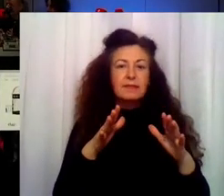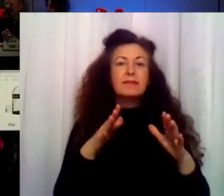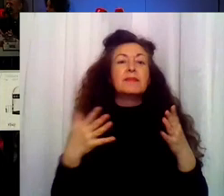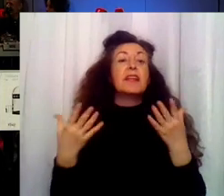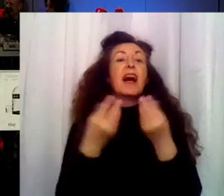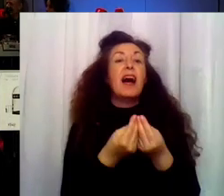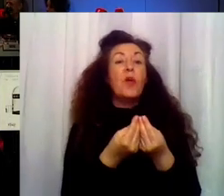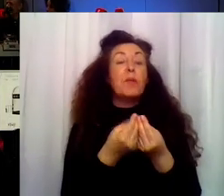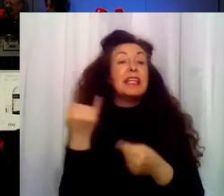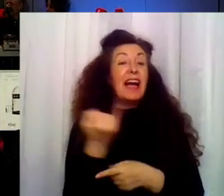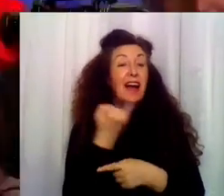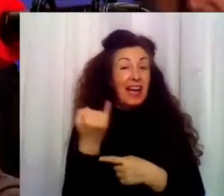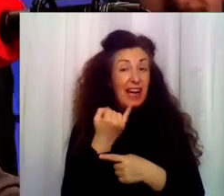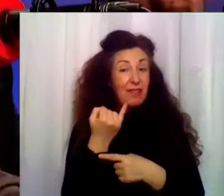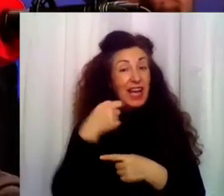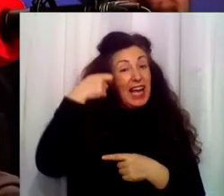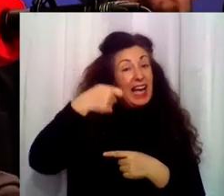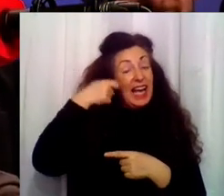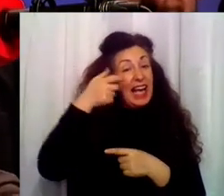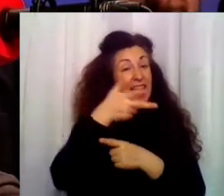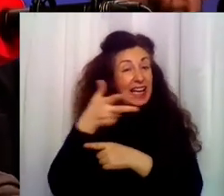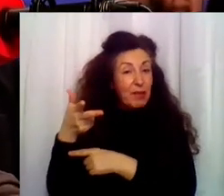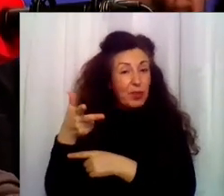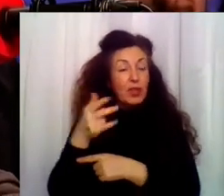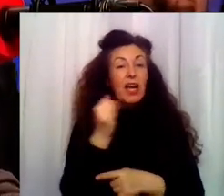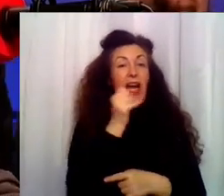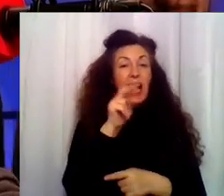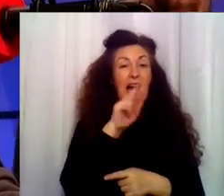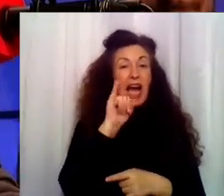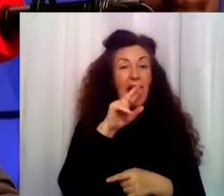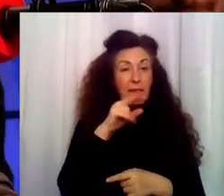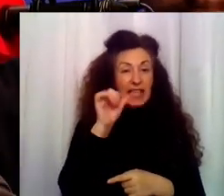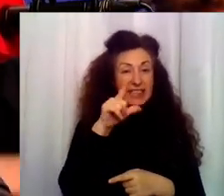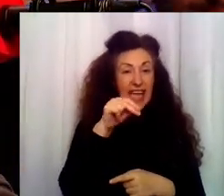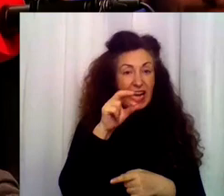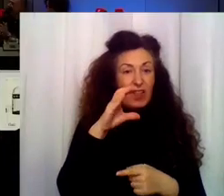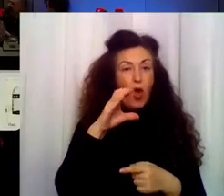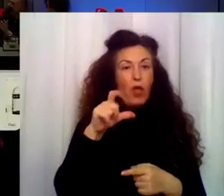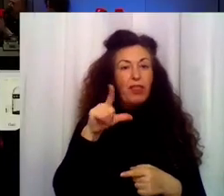Acompañando al jefe como reporteros, Javier Salido, Celia Vidal y Guillermo Hernández.